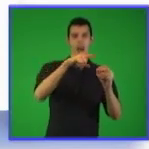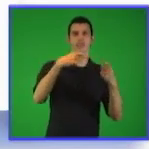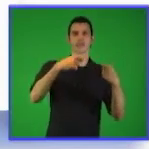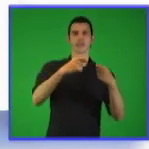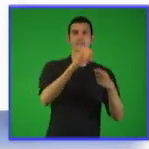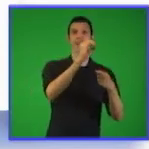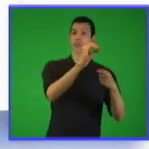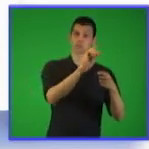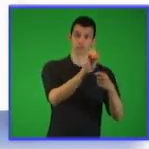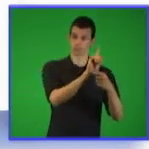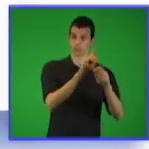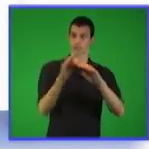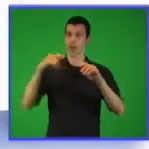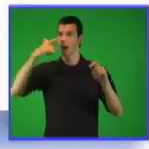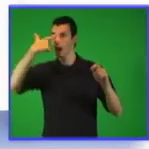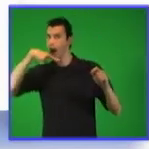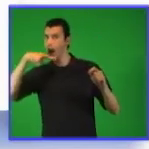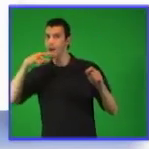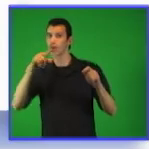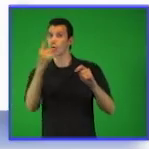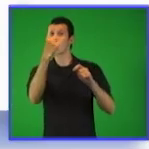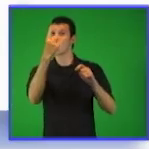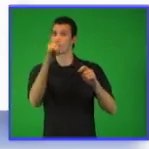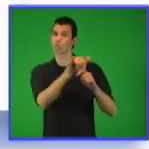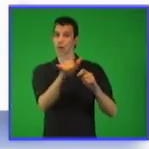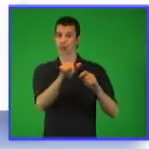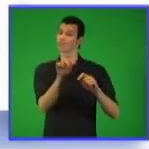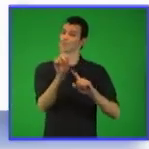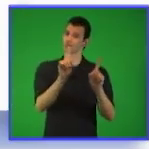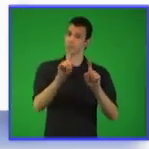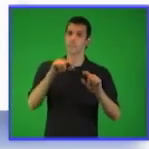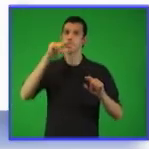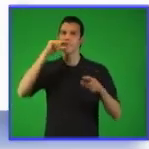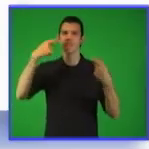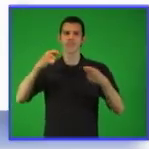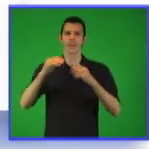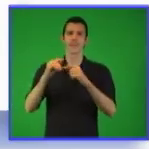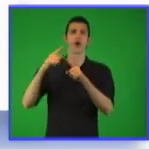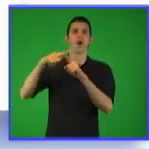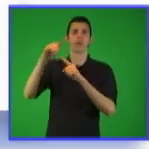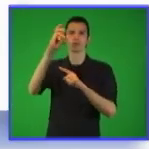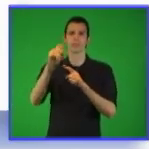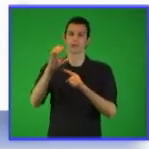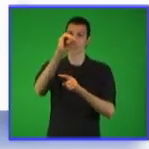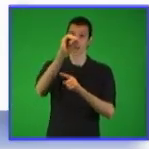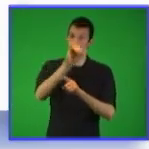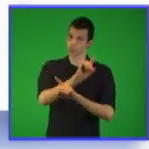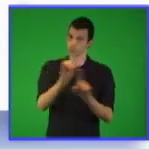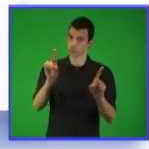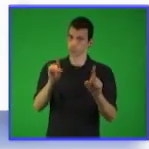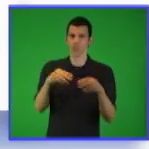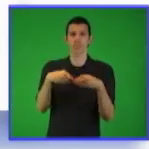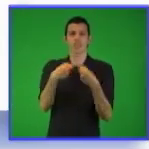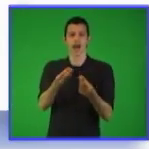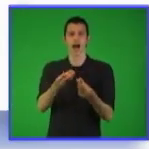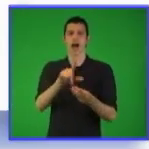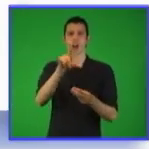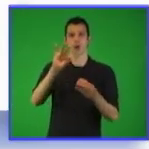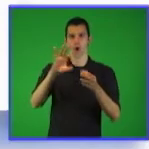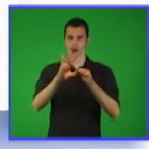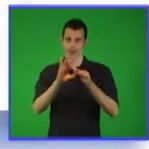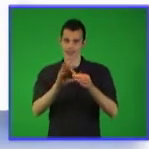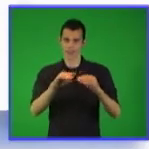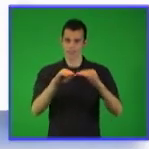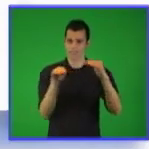B mayor que 0, se llama logaritmo de base A de B al número